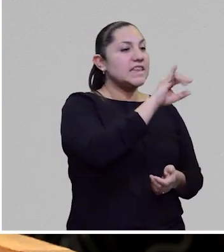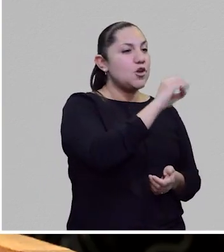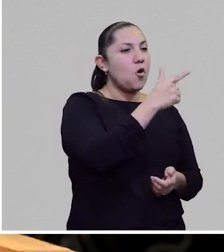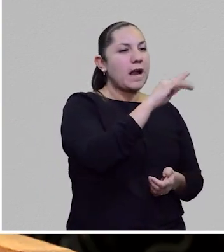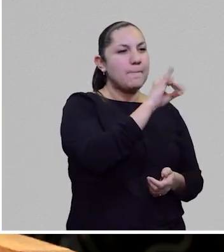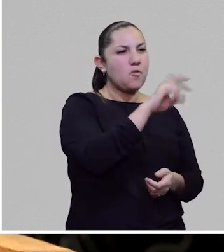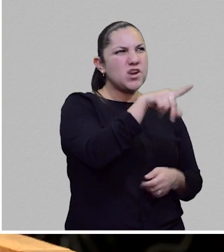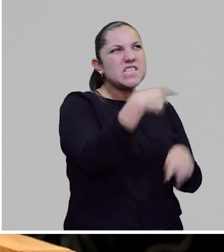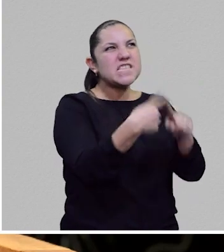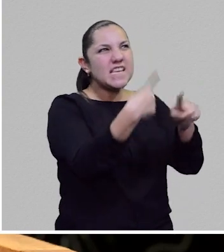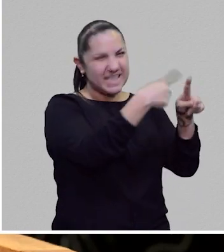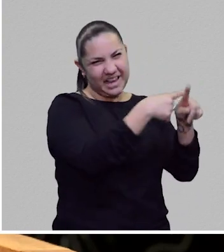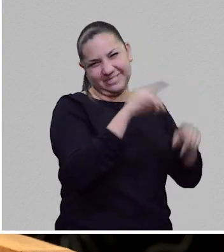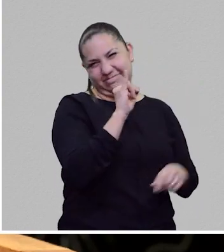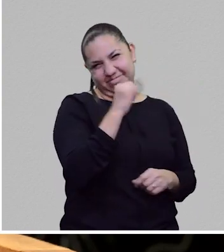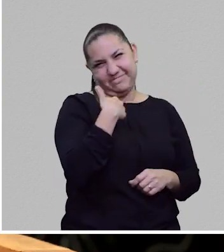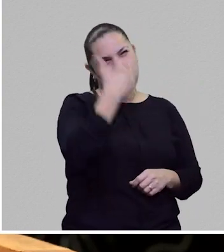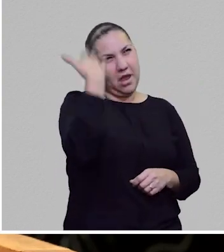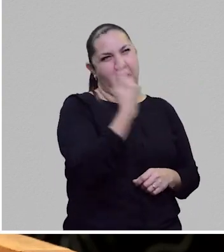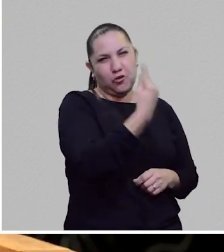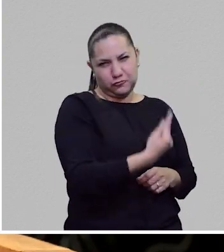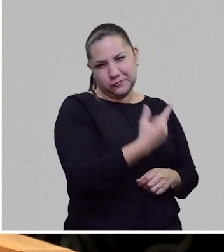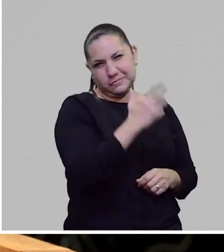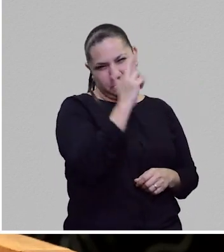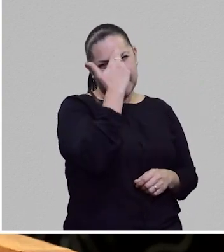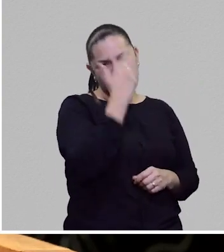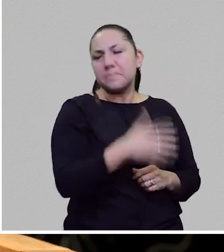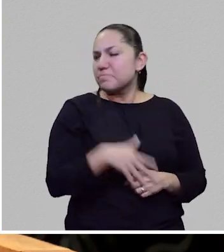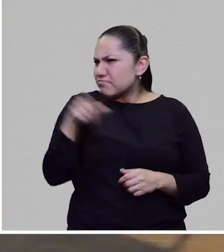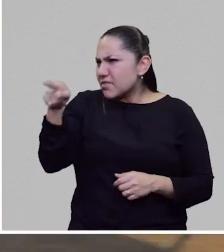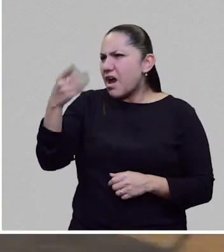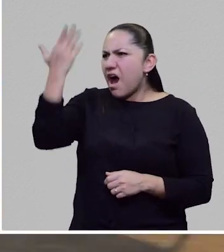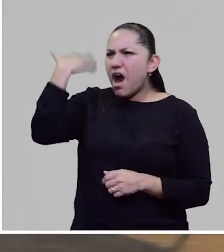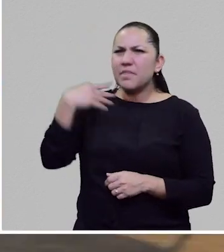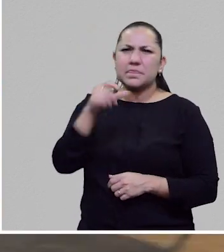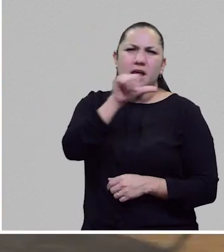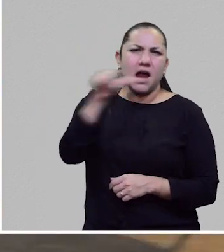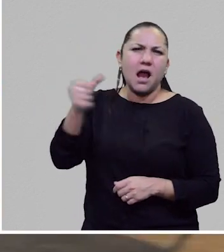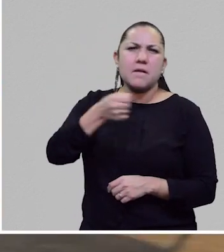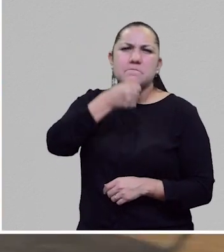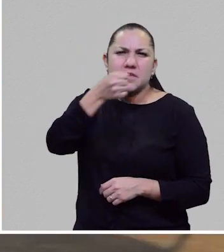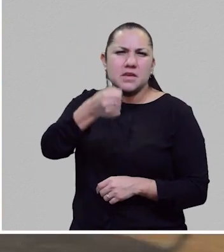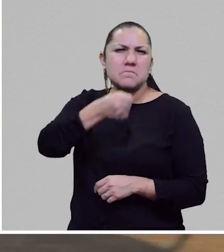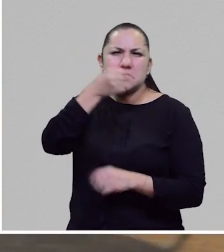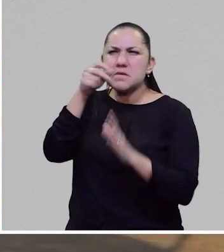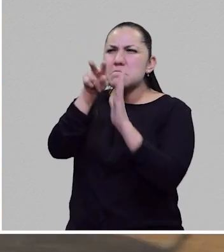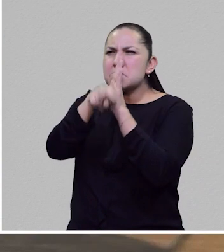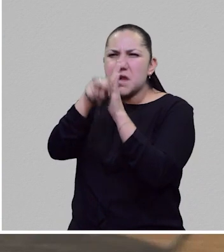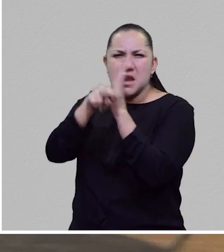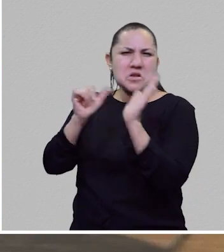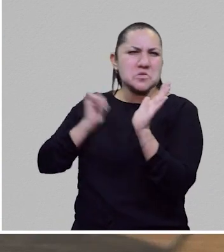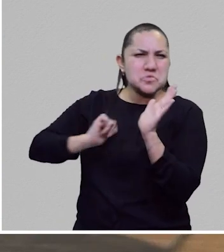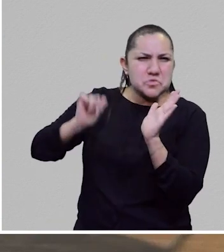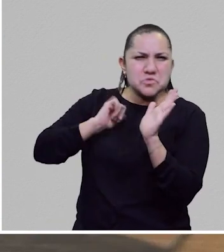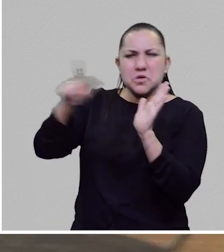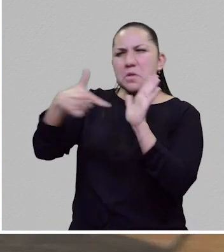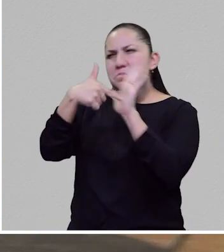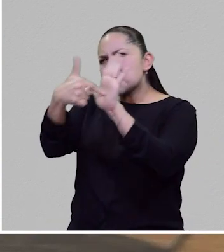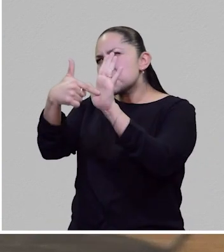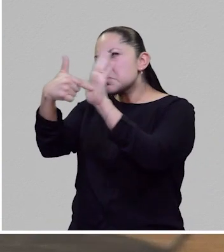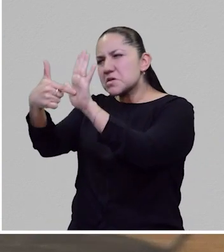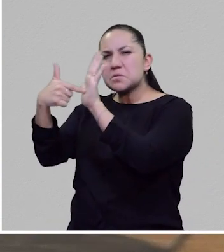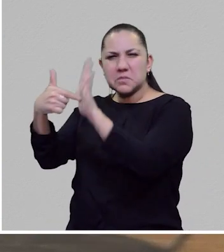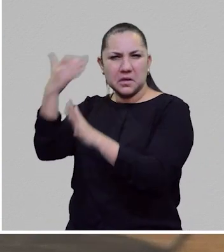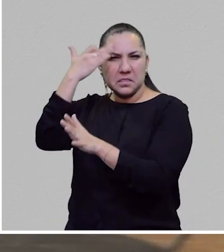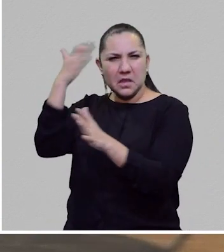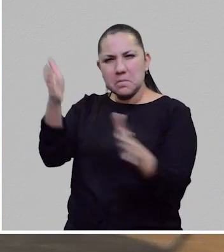era? Bueno, sí te lo creían a ti. Pero presentaba un montón de películas de género viejas de todo tipo, yo ahí vi El planeta prohibido por